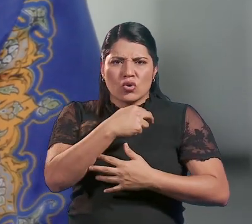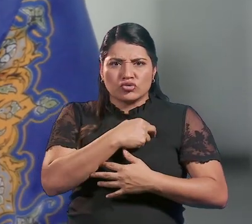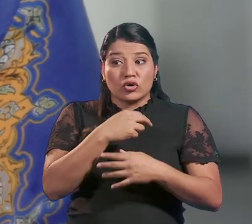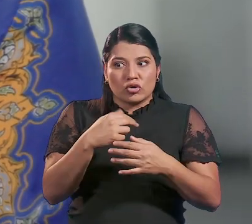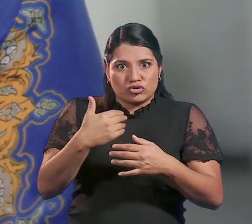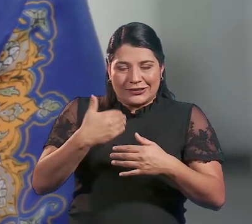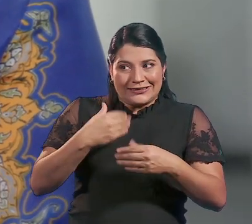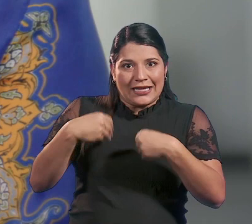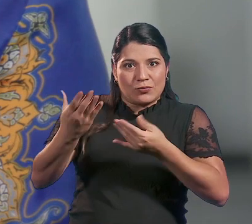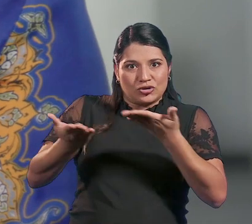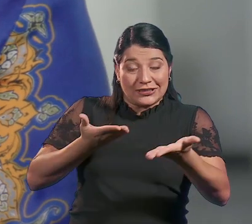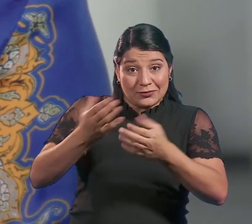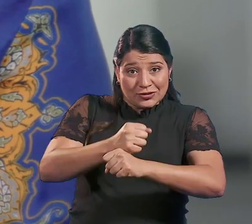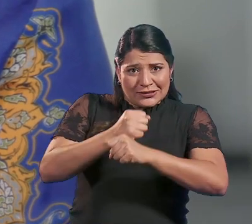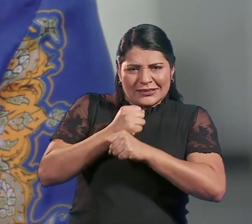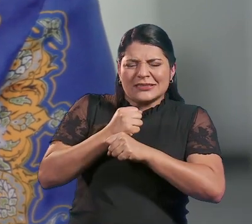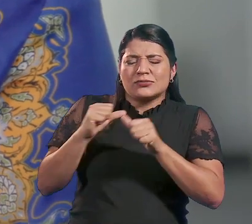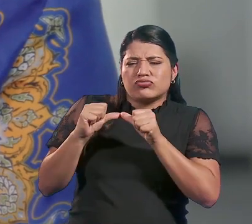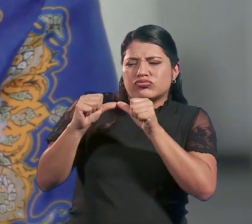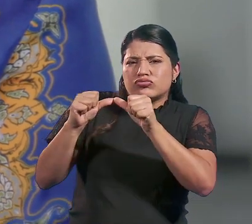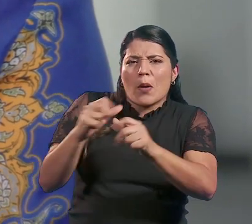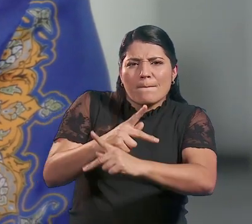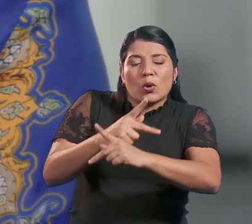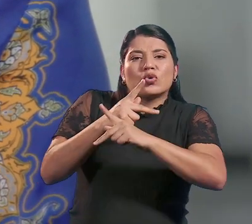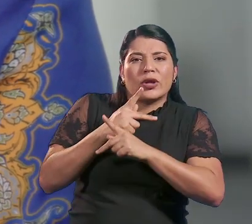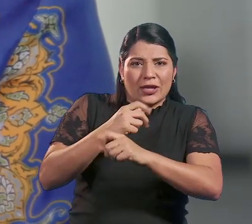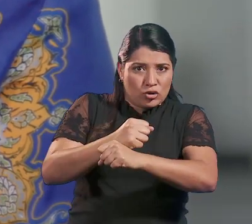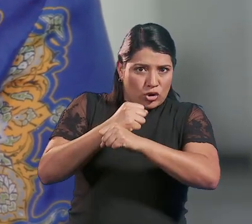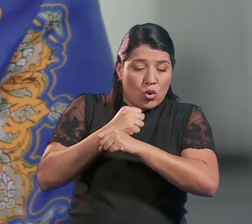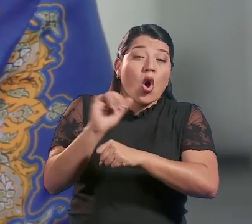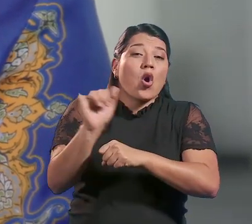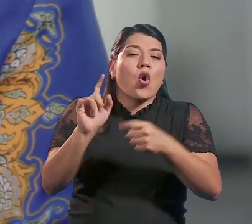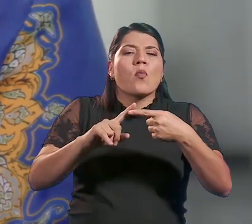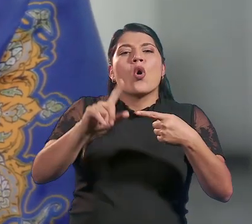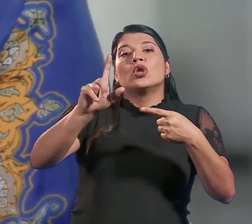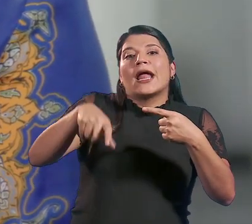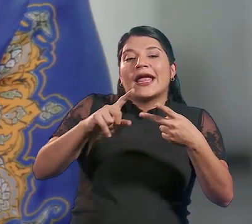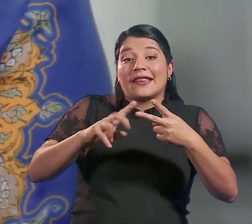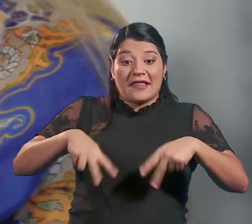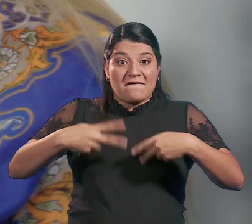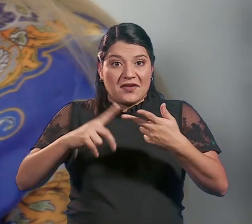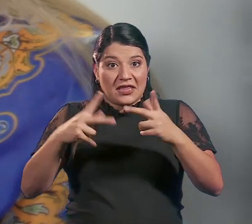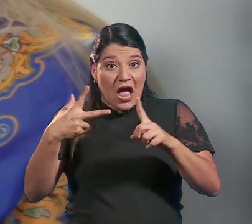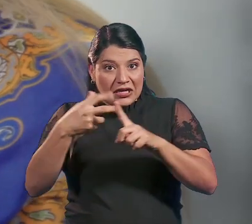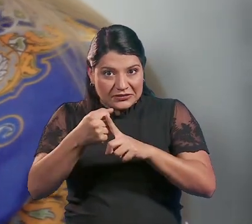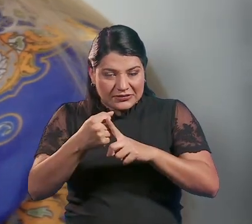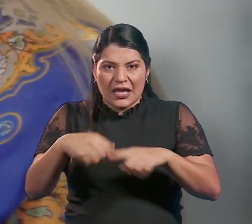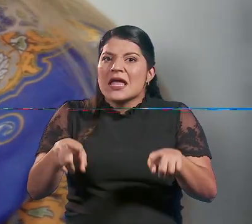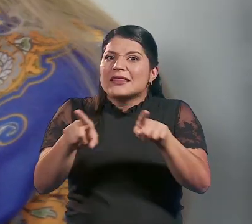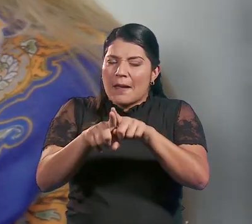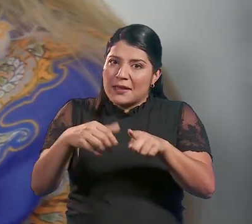reduciendo la brecha de protección al seguro con seguros como tarjeta, vida y accidentes. También